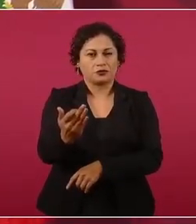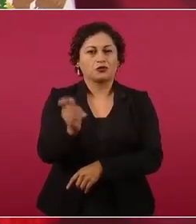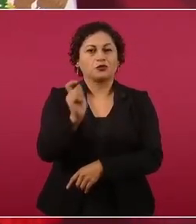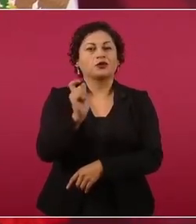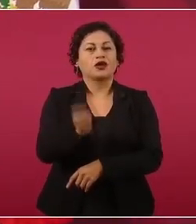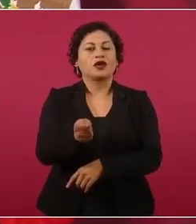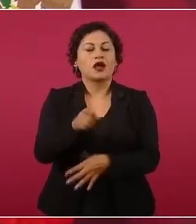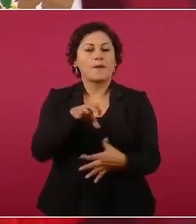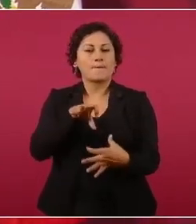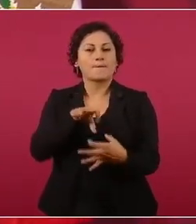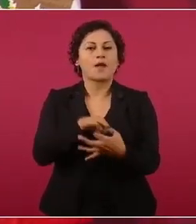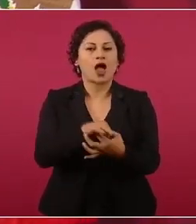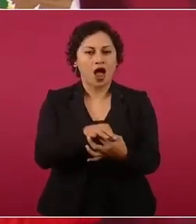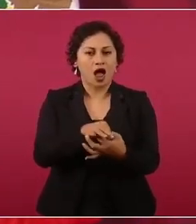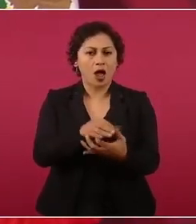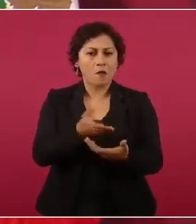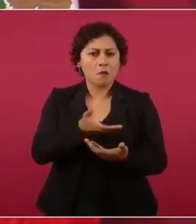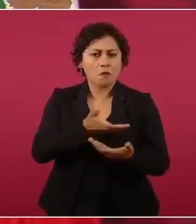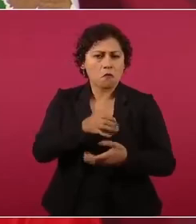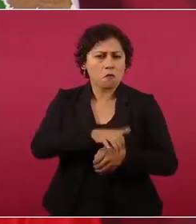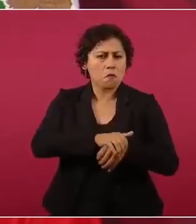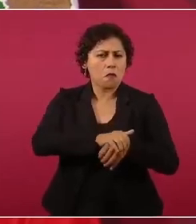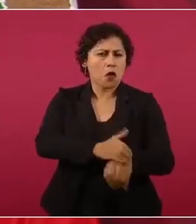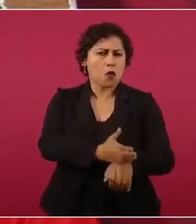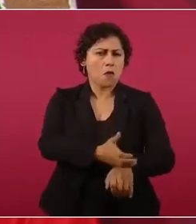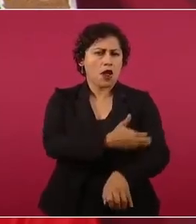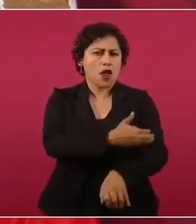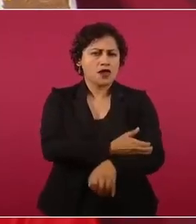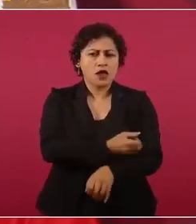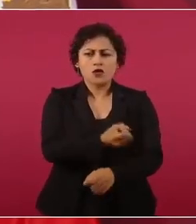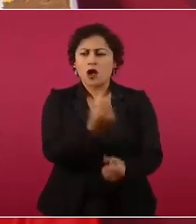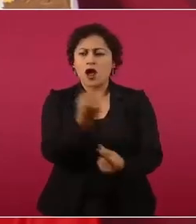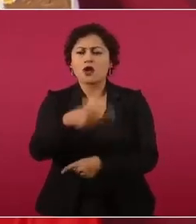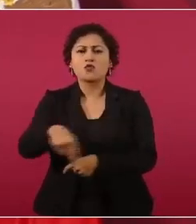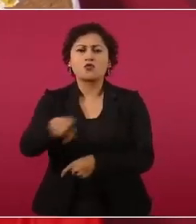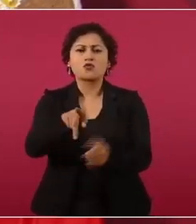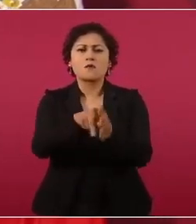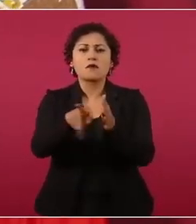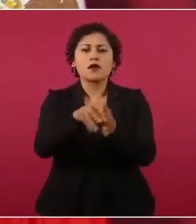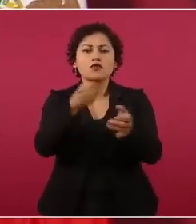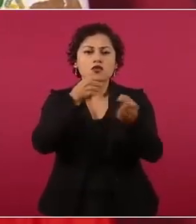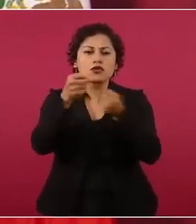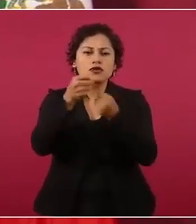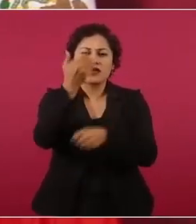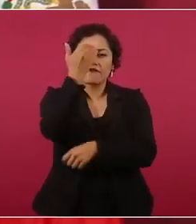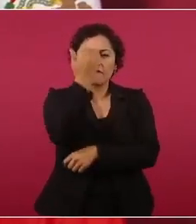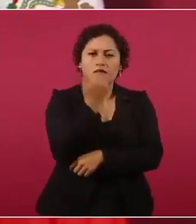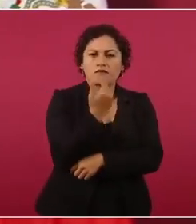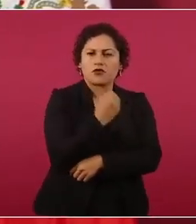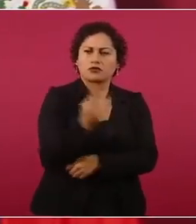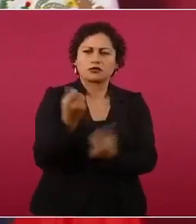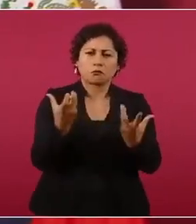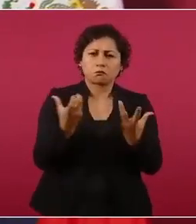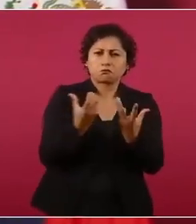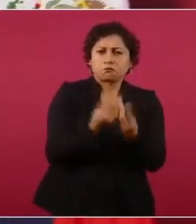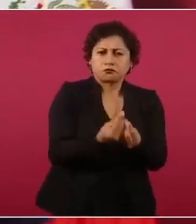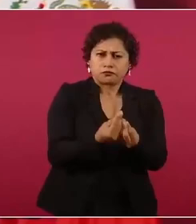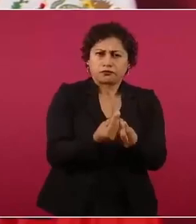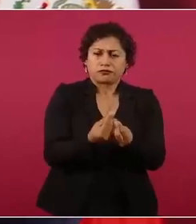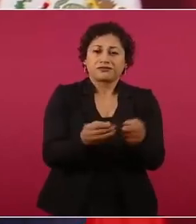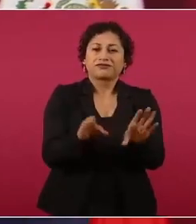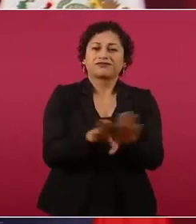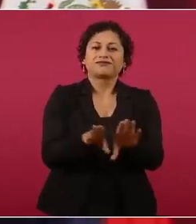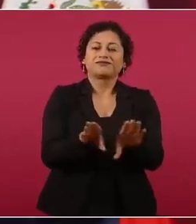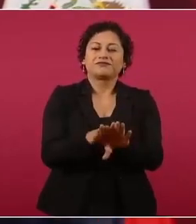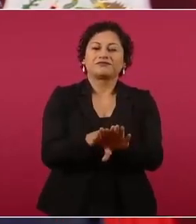periodistas más famosos o les permitían que se entendieran